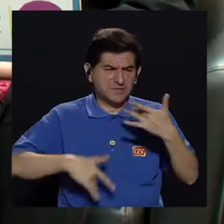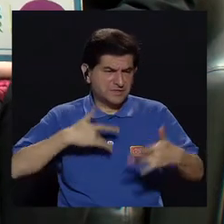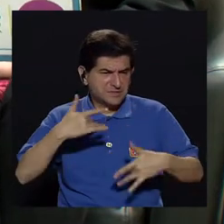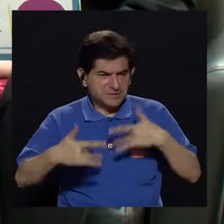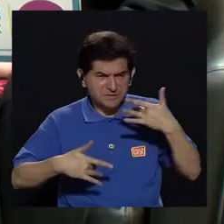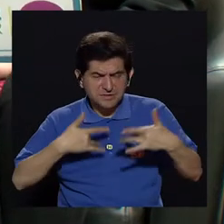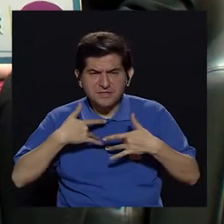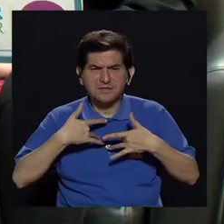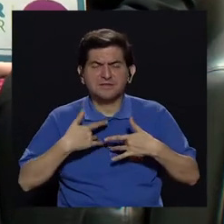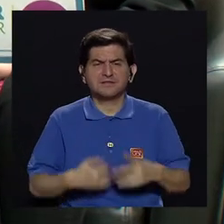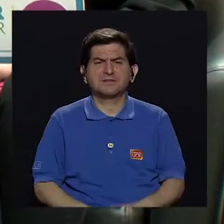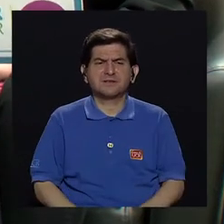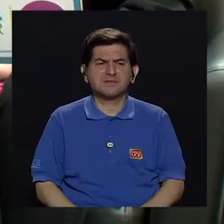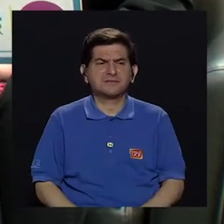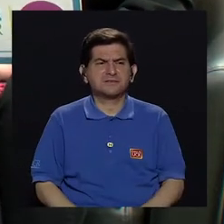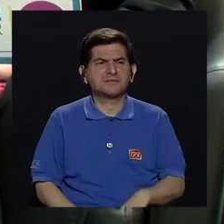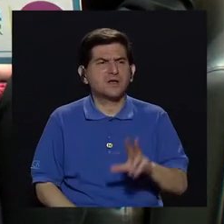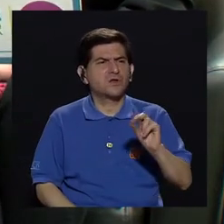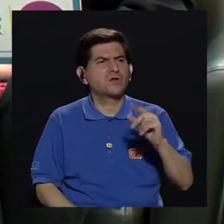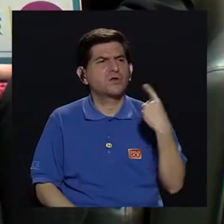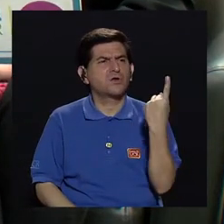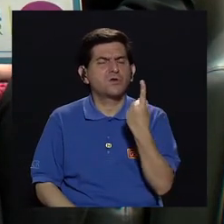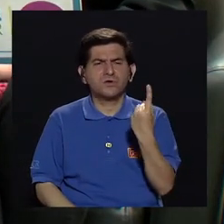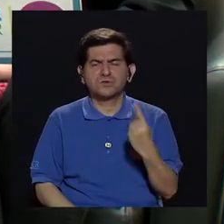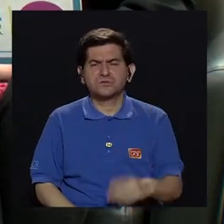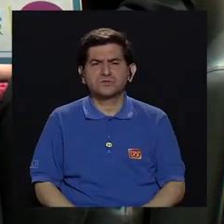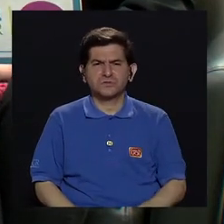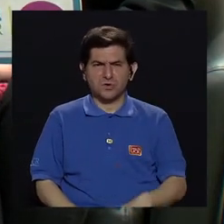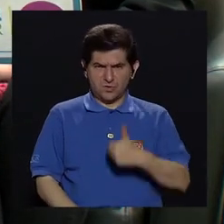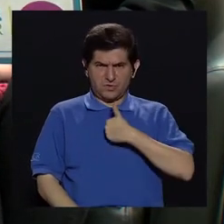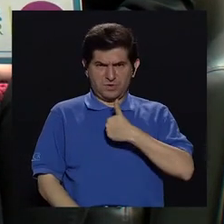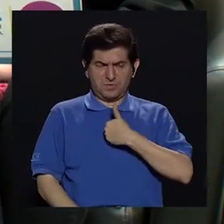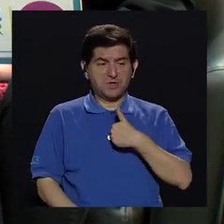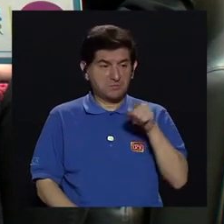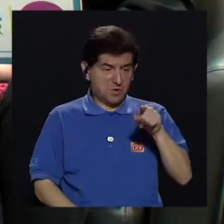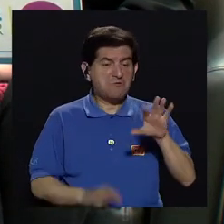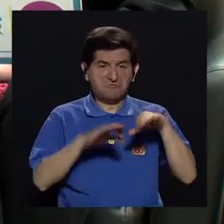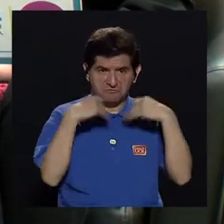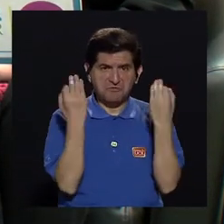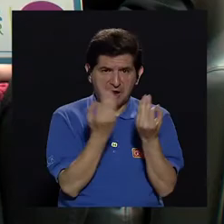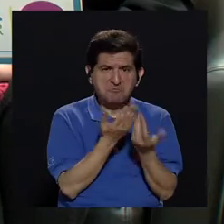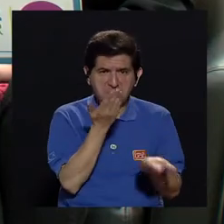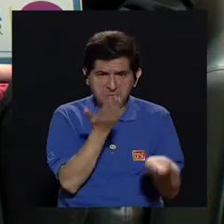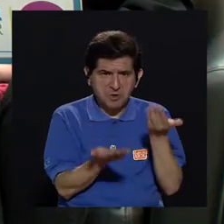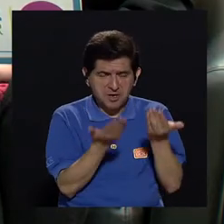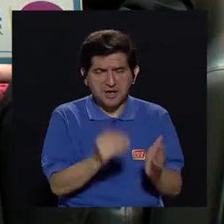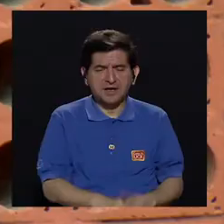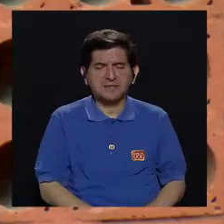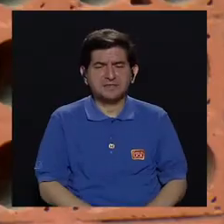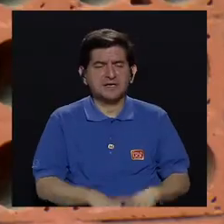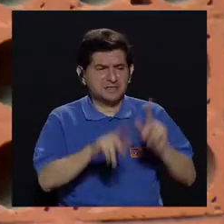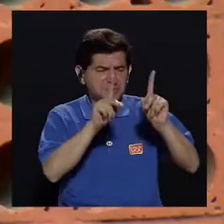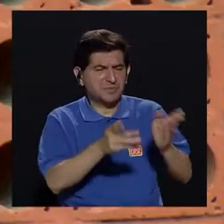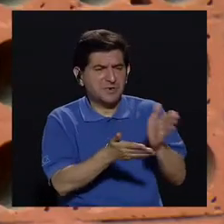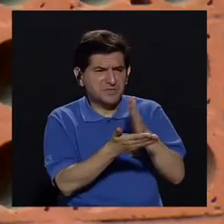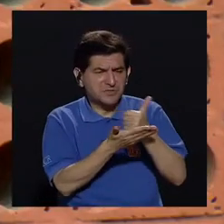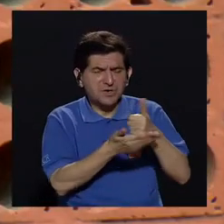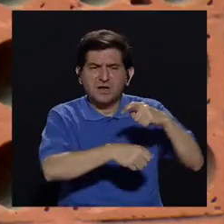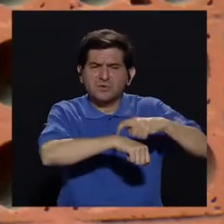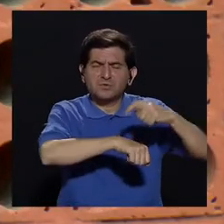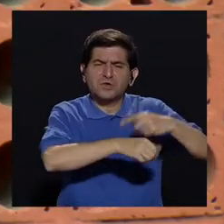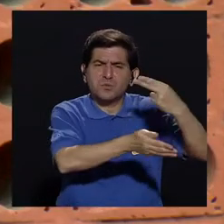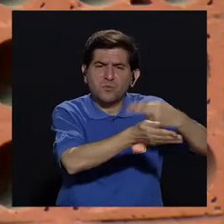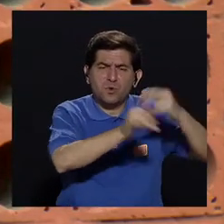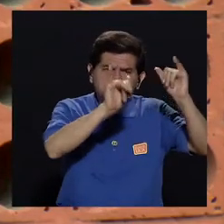puede ser que la persona se sienta, tal vez, inclusive no solo suya, sino de un familiar, digamos, una crisis en que un familiar tuvo